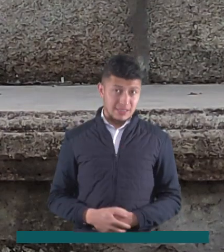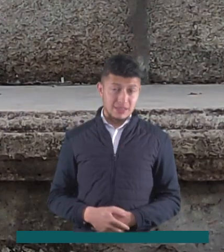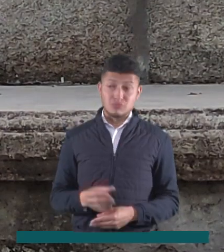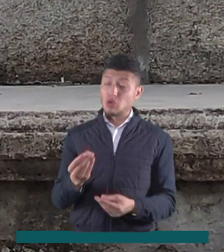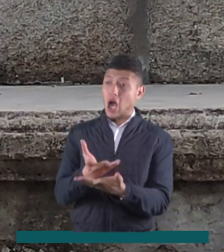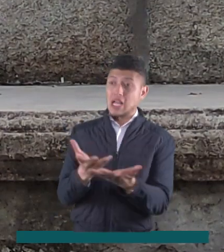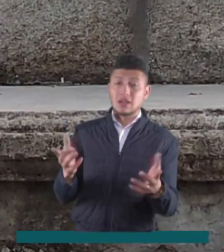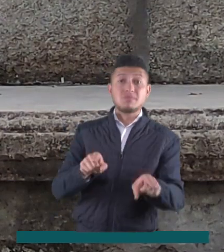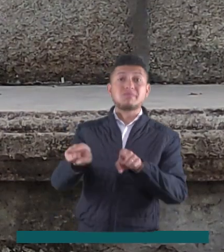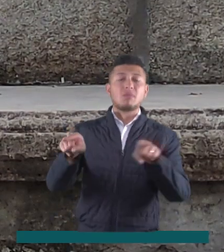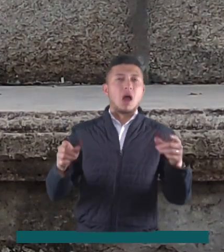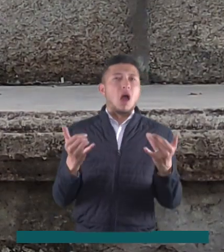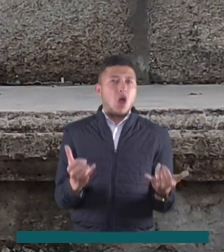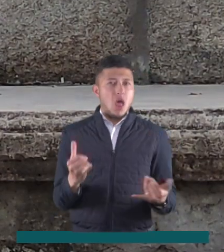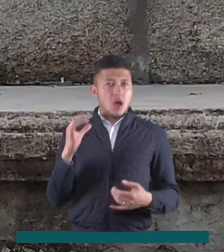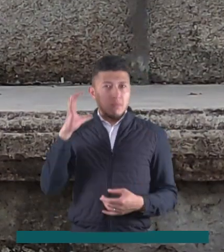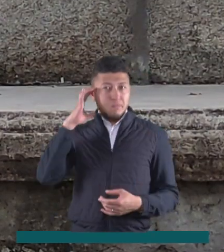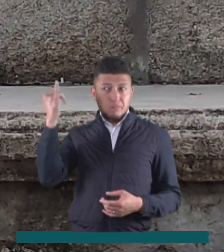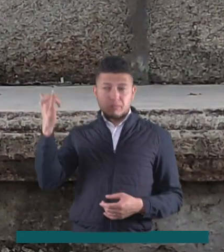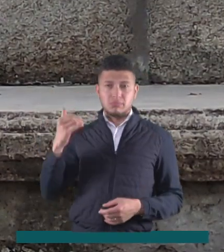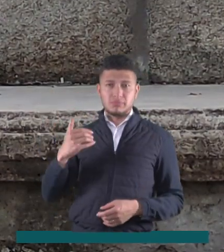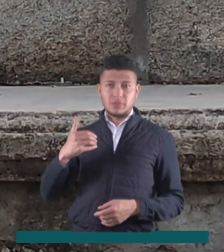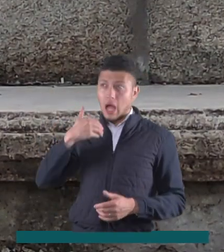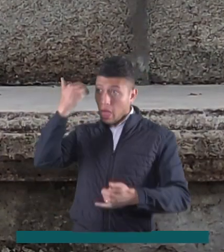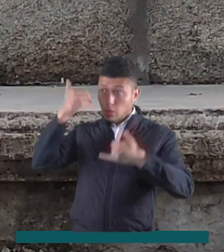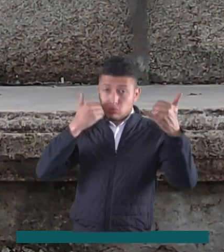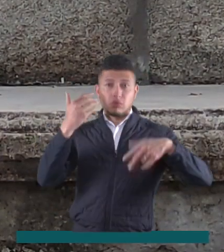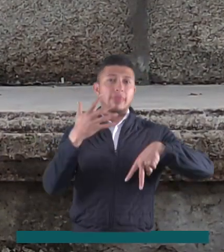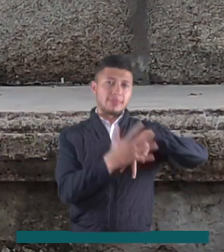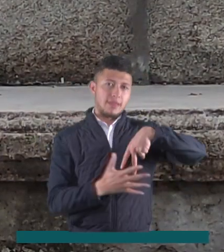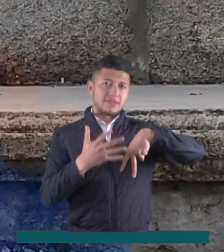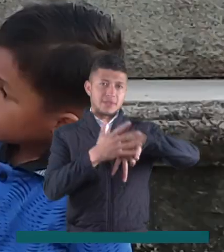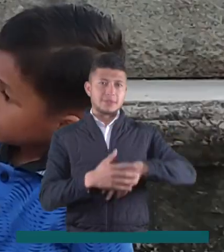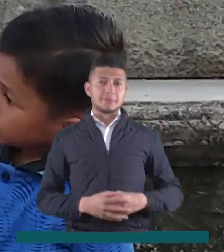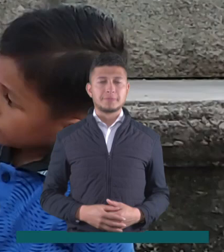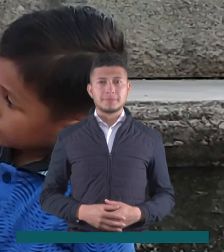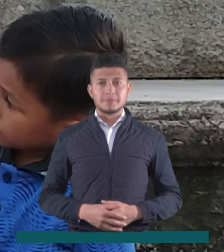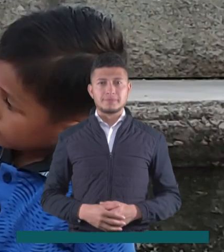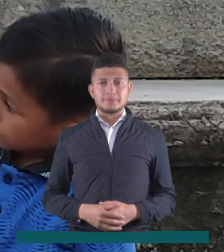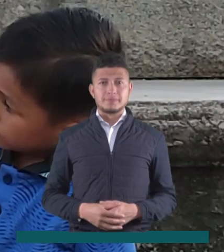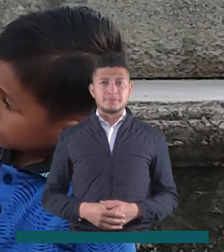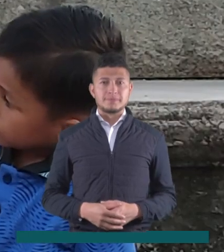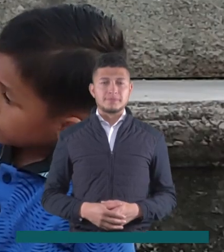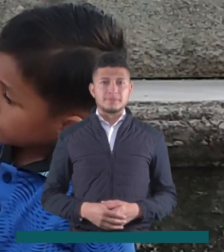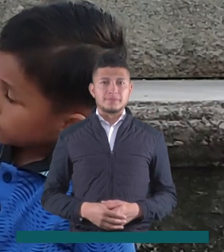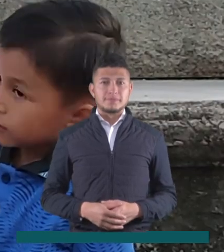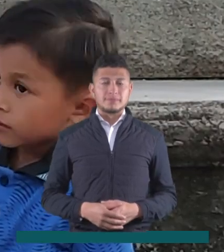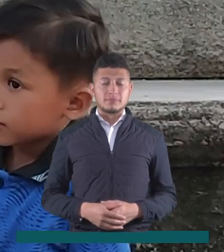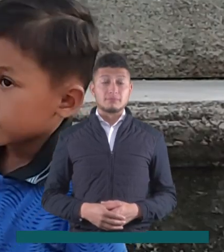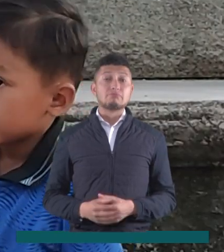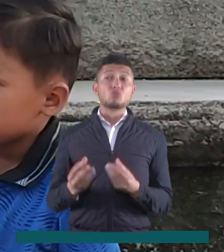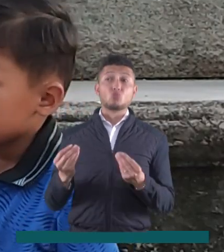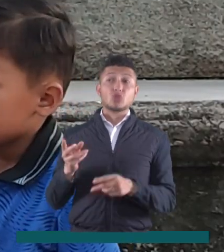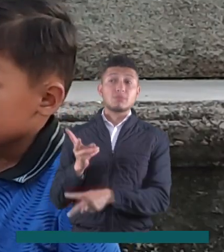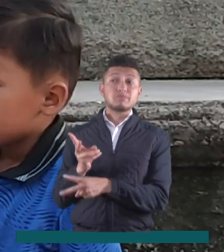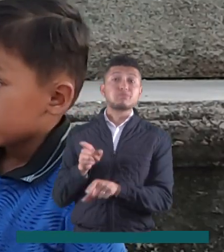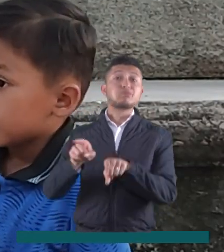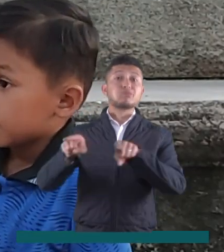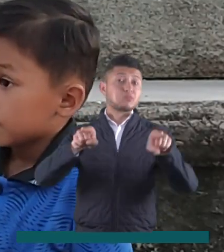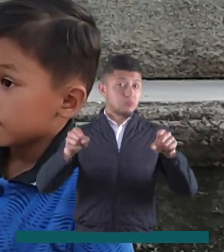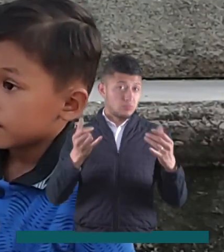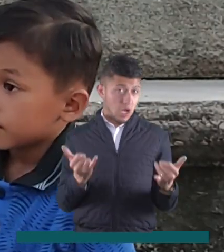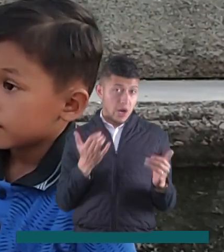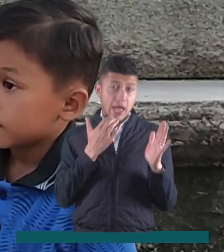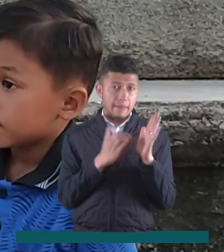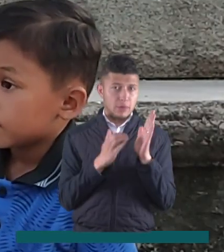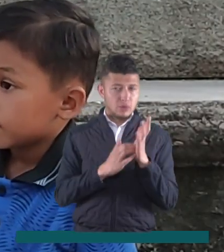Imagínese y tanta cosa y ahorita ya hasta los, hasta los adultos se disfrazan. Hay muchos riesgos, por ejemplo, ahorita,